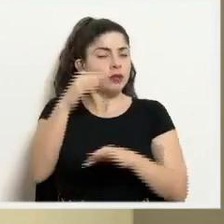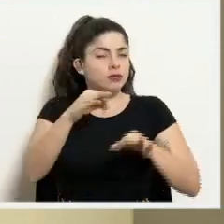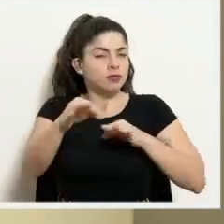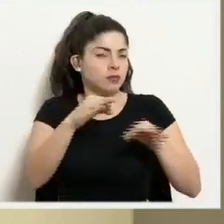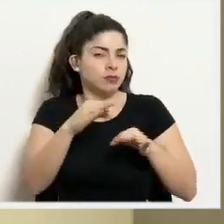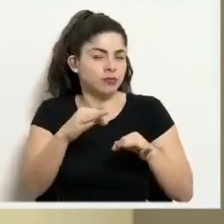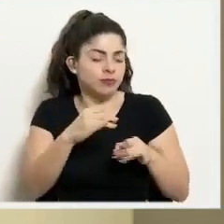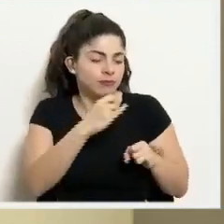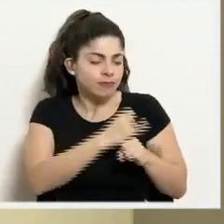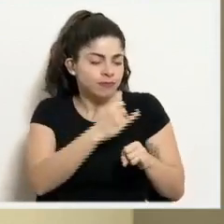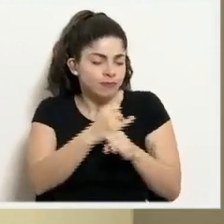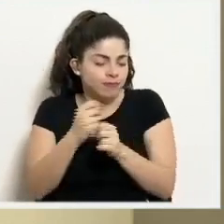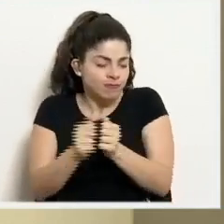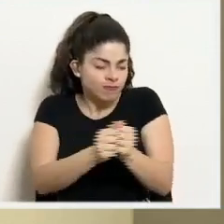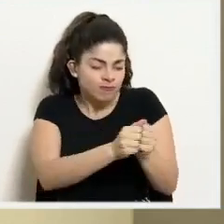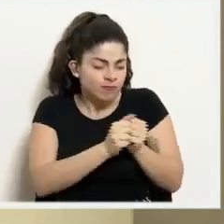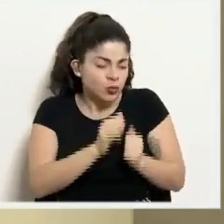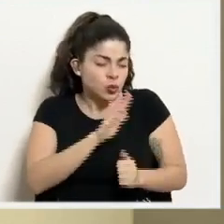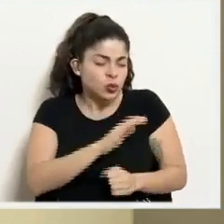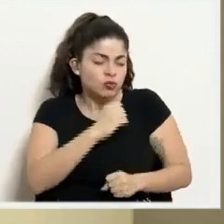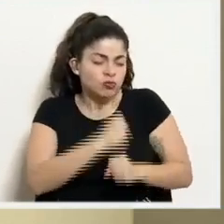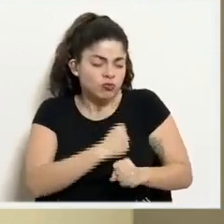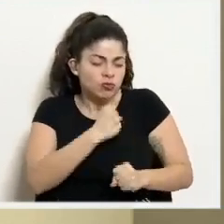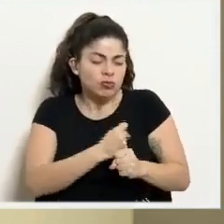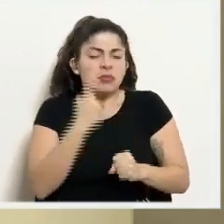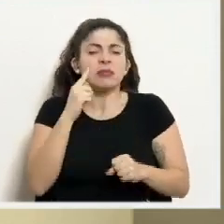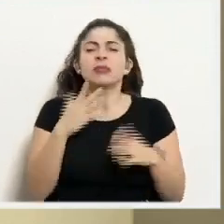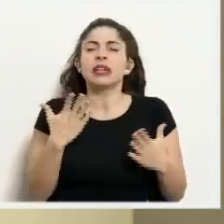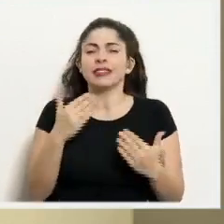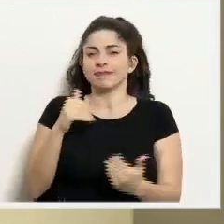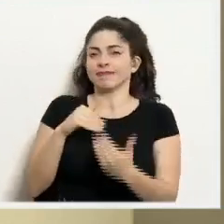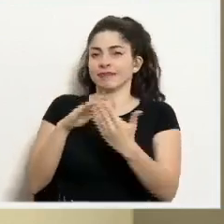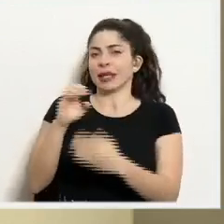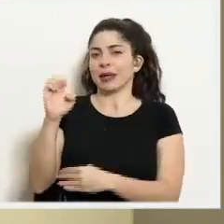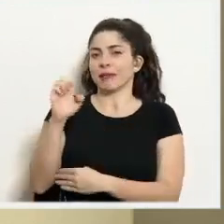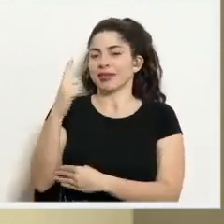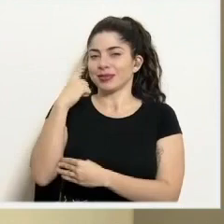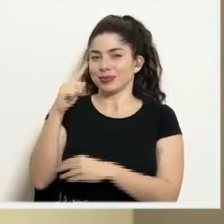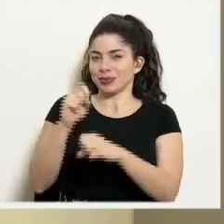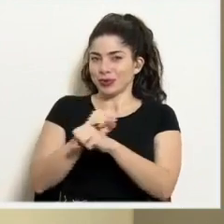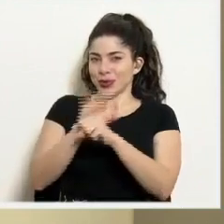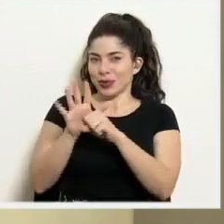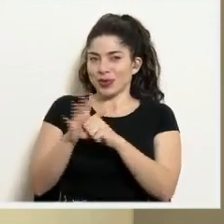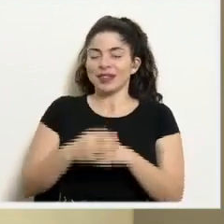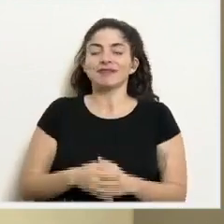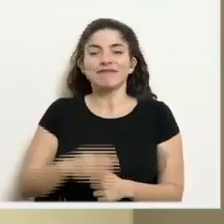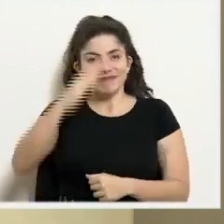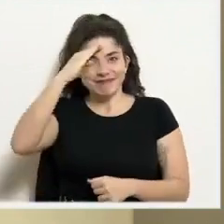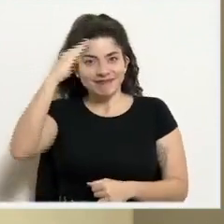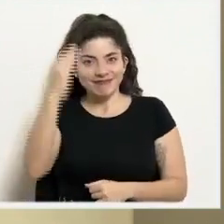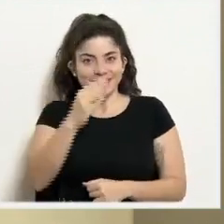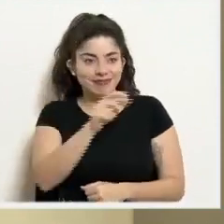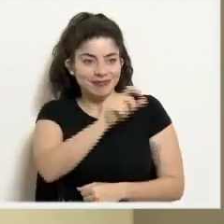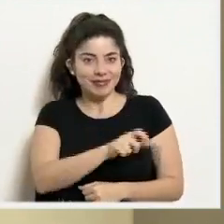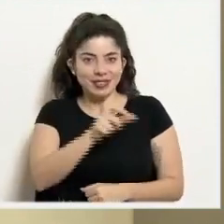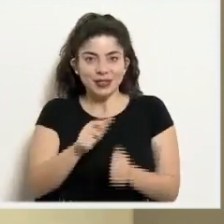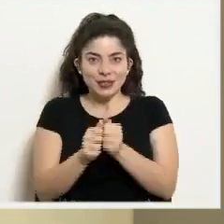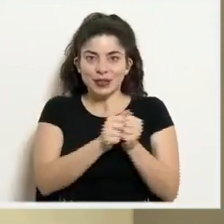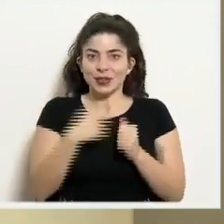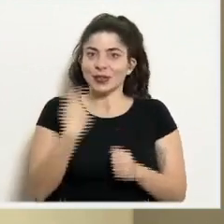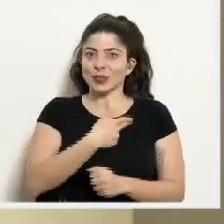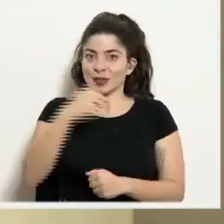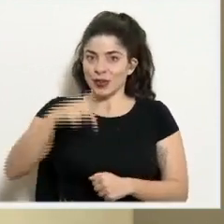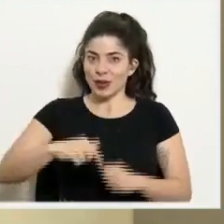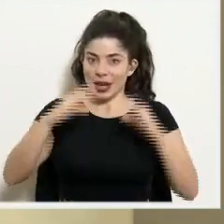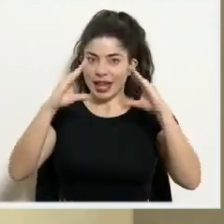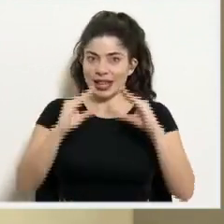en el trabajo interinstitucional que se realiza para enfrentar la emergencia nacional por el COVID-19. Saludamos a las personas que nos acompañan